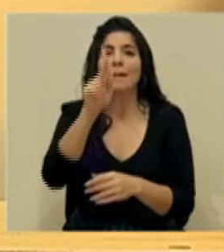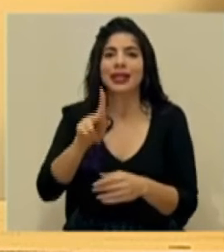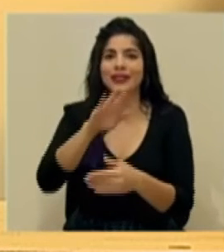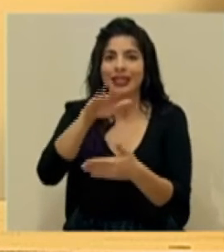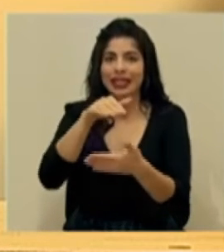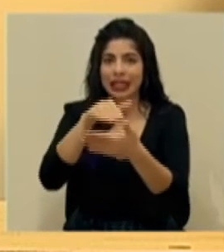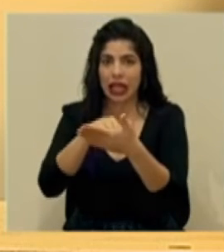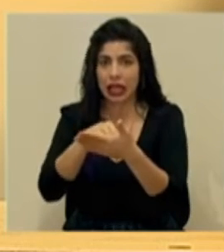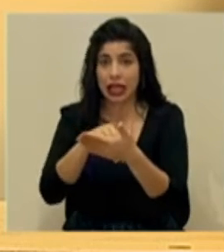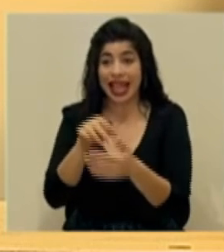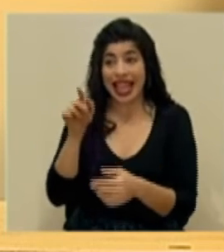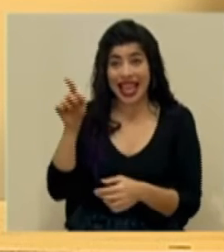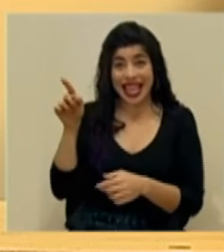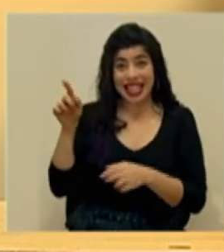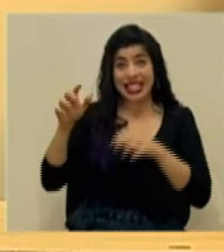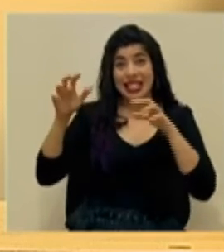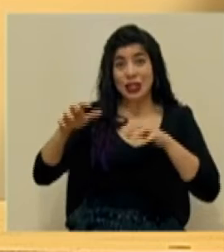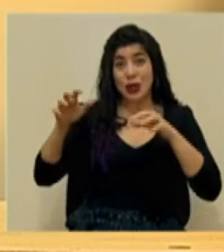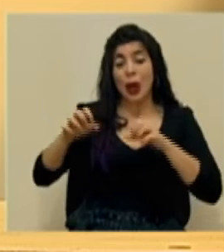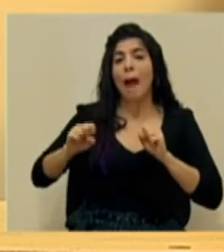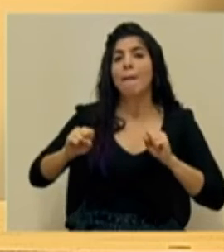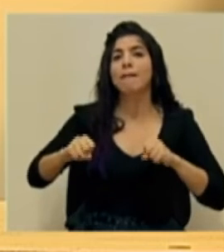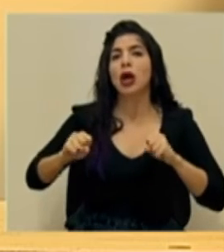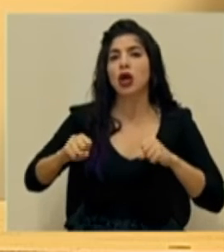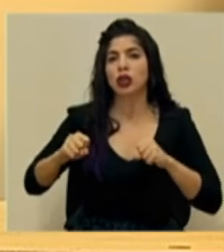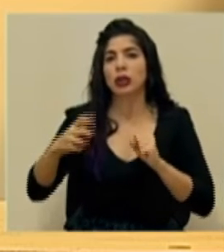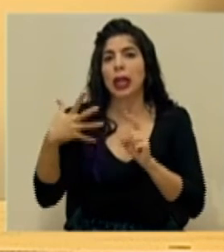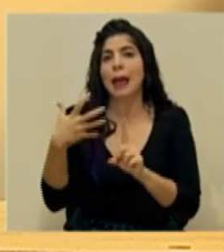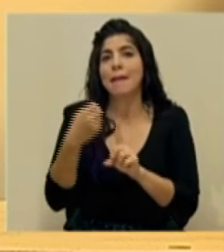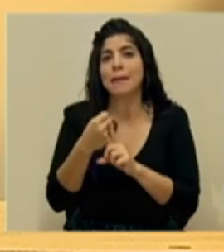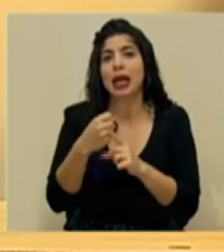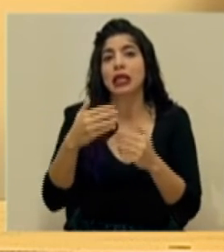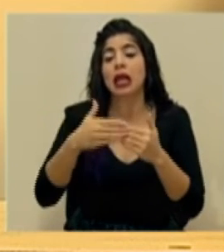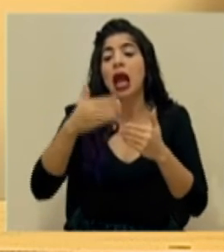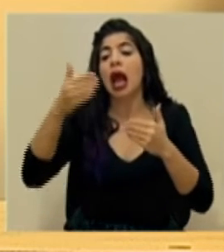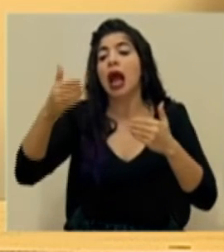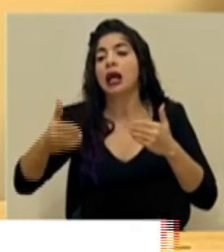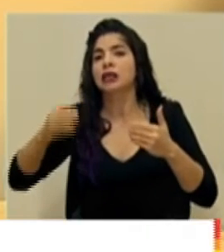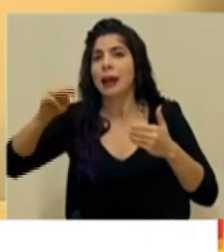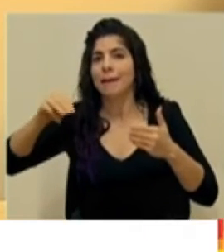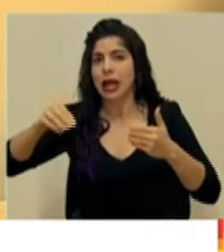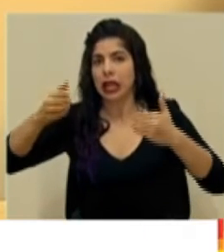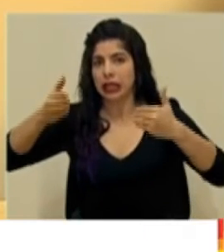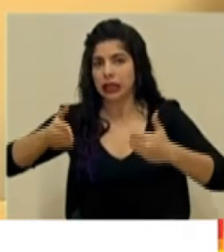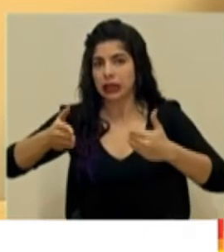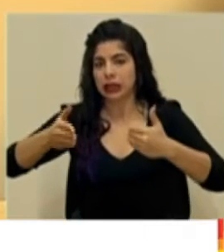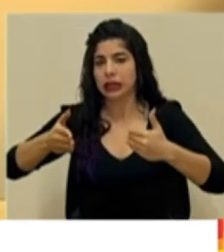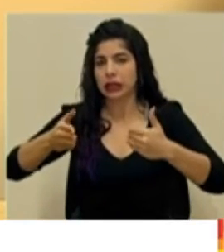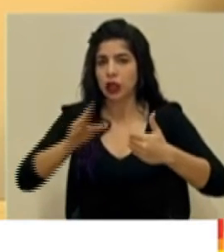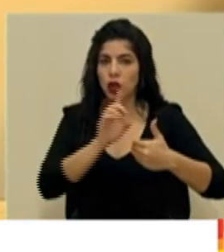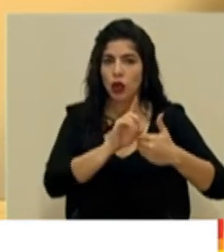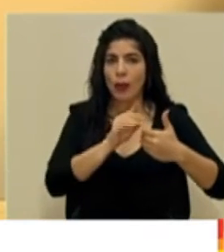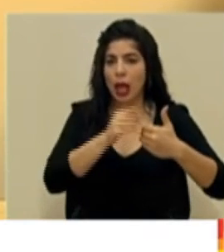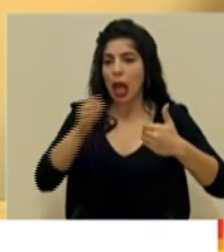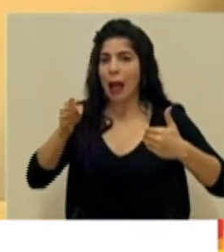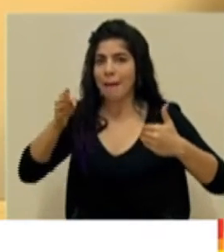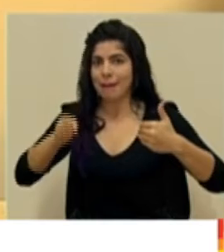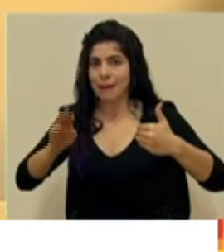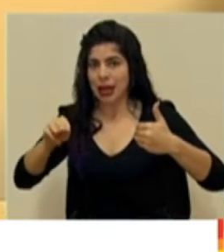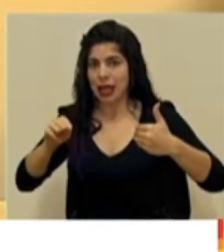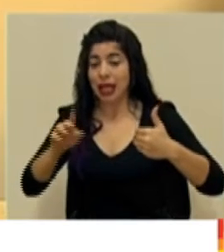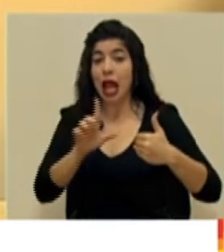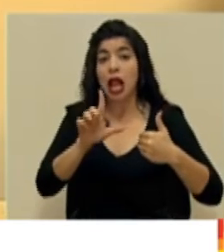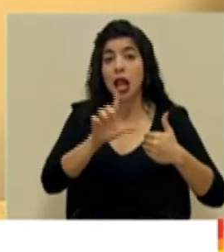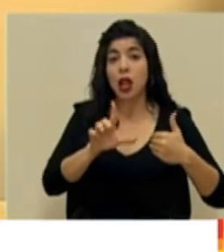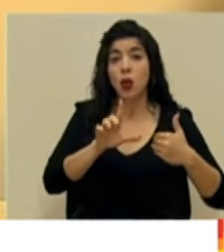estamos previendo que este sistema inclusive nos afecte hasta el día martes, lo cual lo evaloremos el día lunes